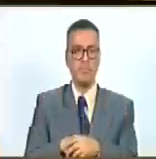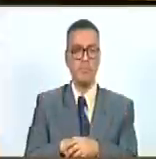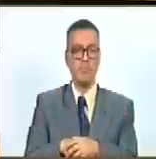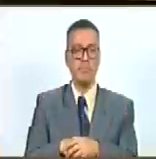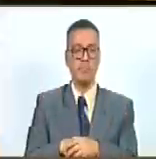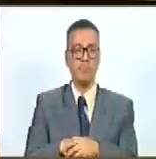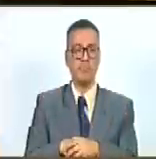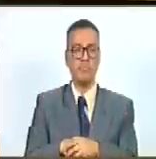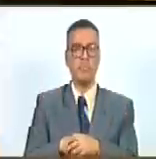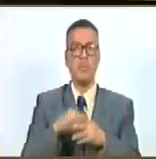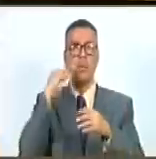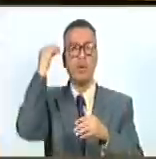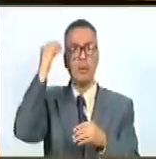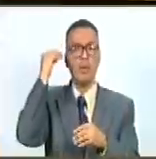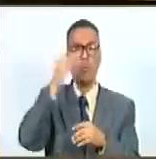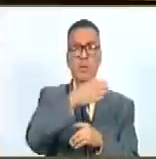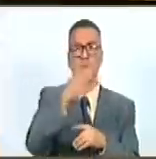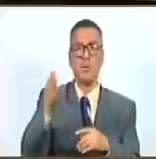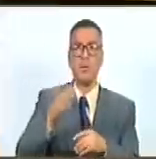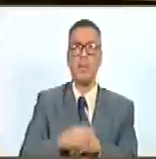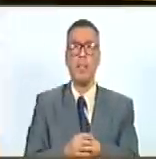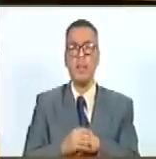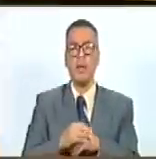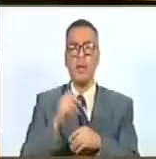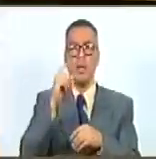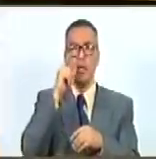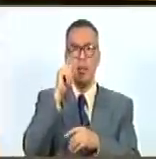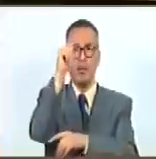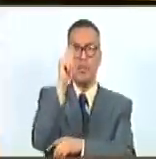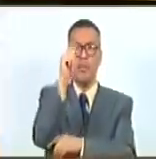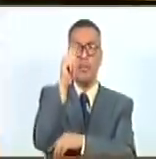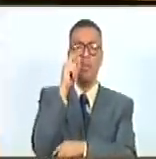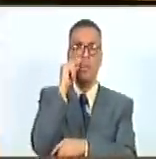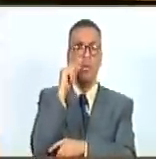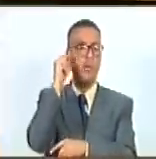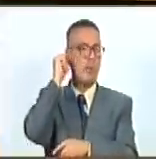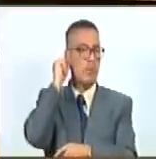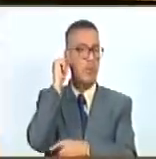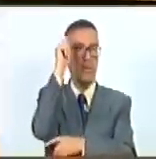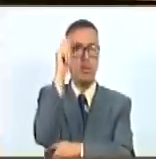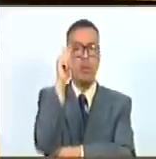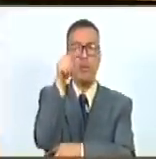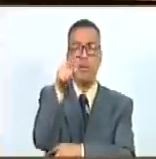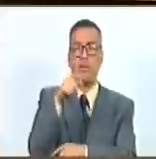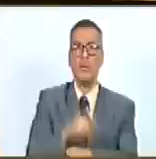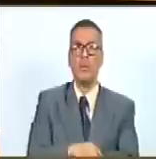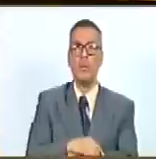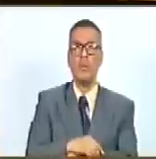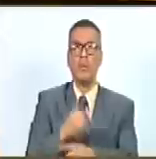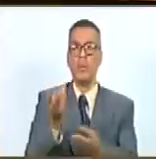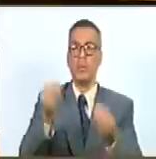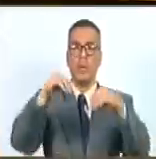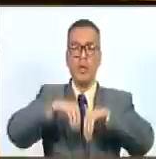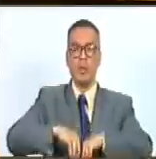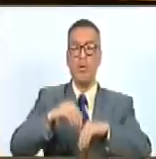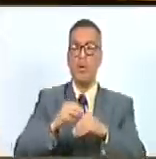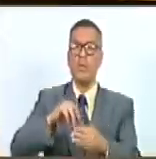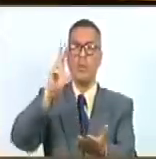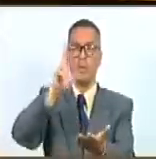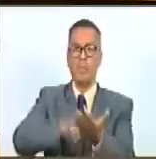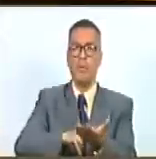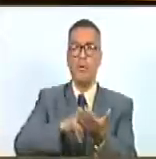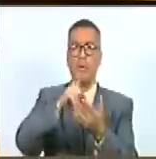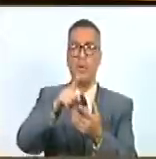en consideración las honorables diputadas y los honorables diputados que estén de acuerdo en aprobar